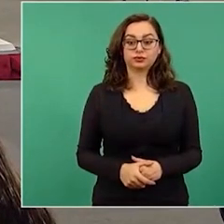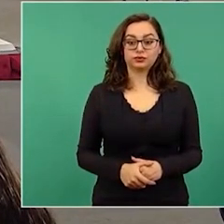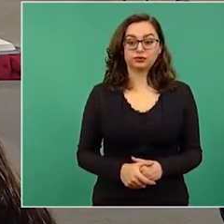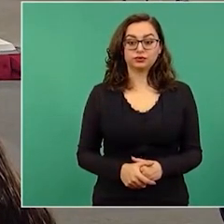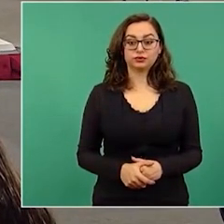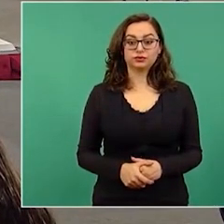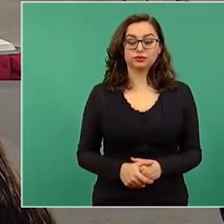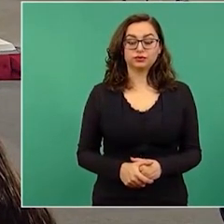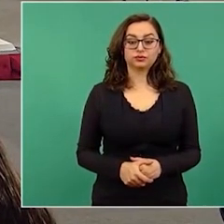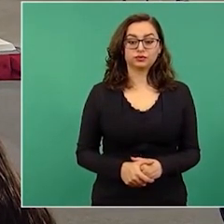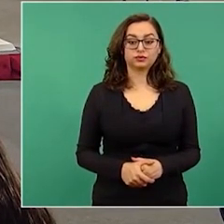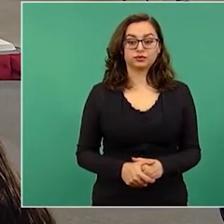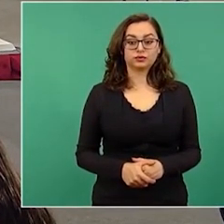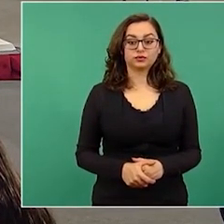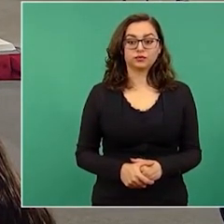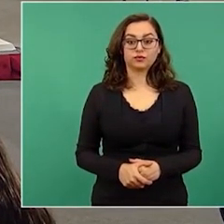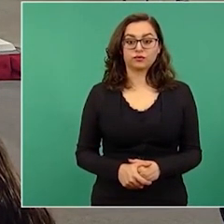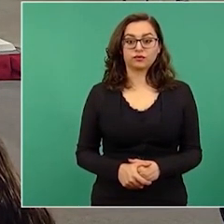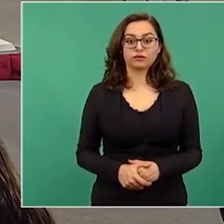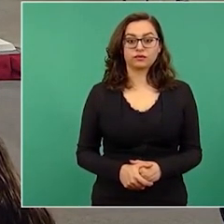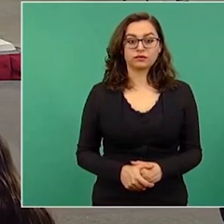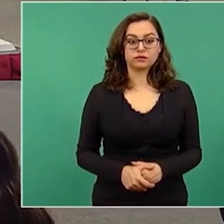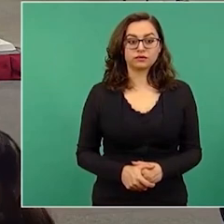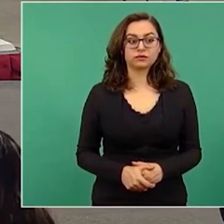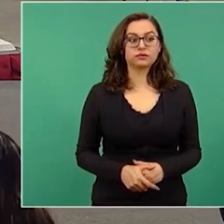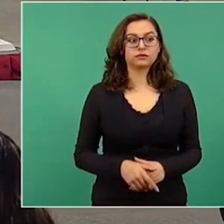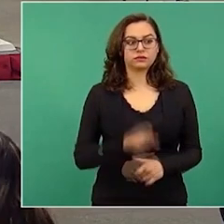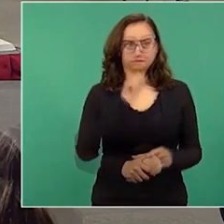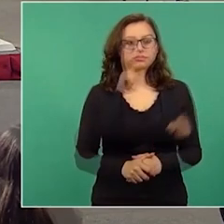A ver si Beatriz me lo envió.